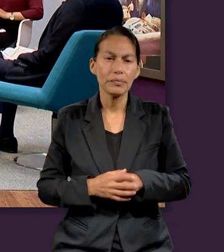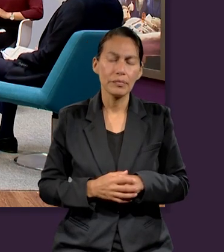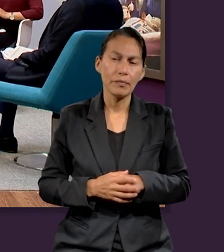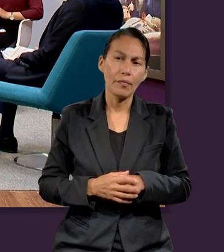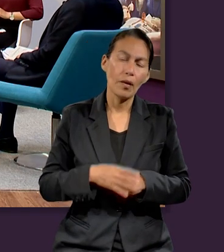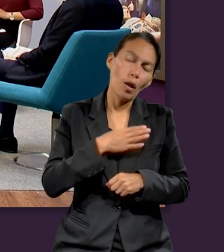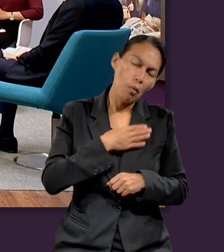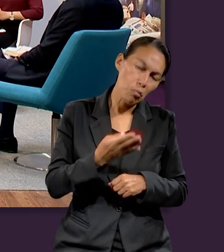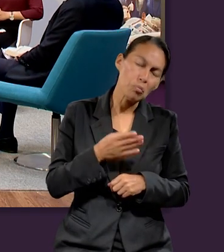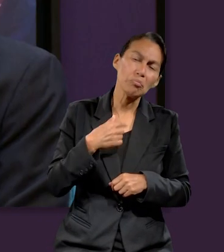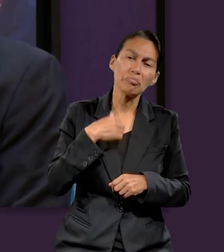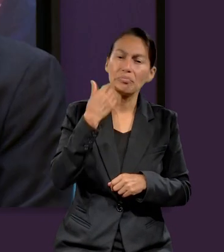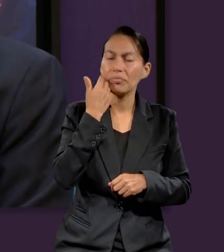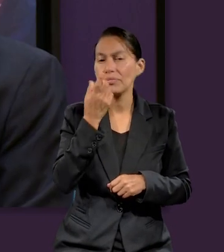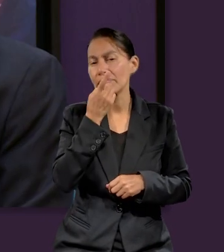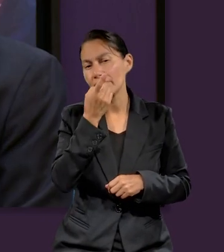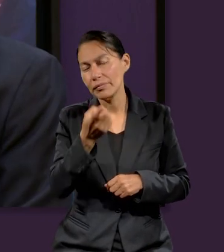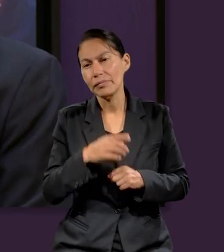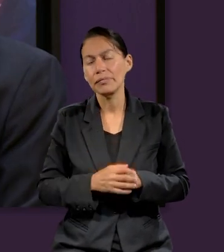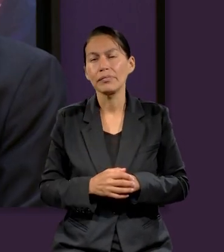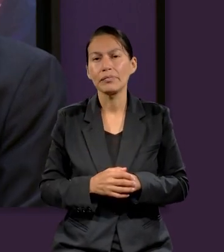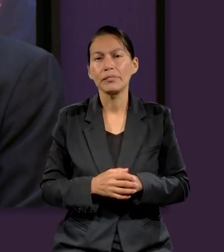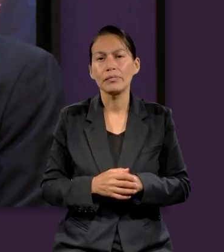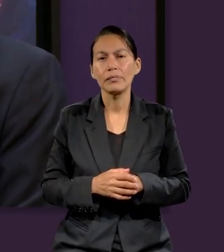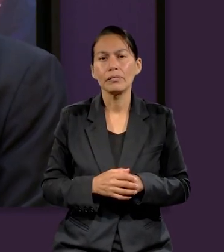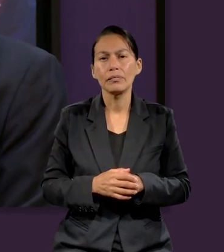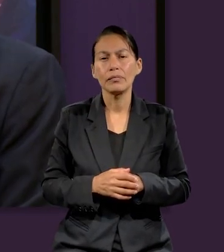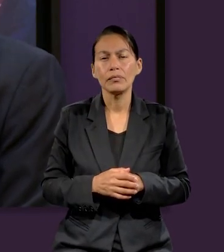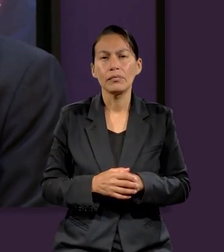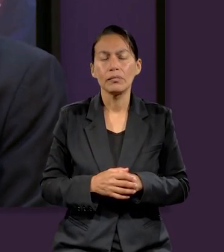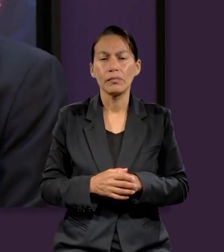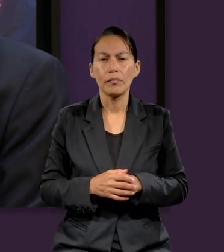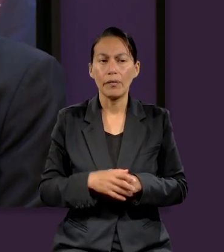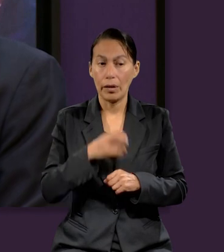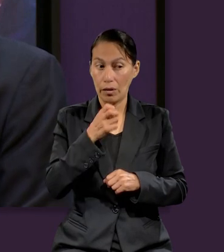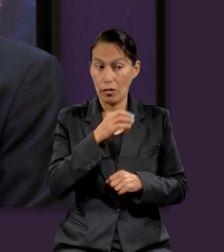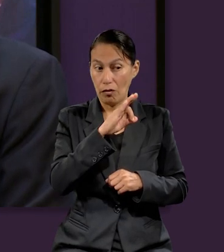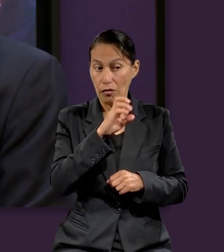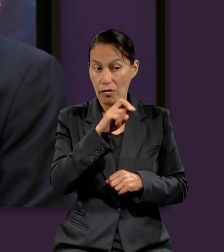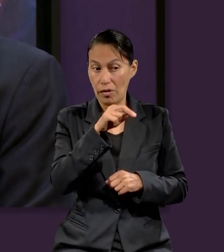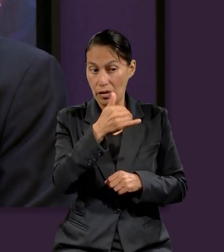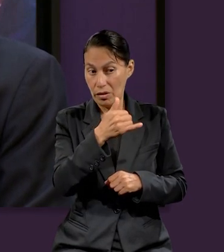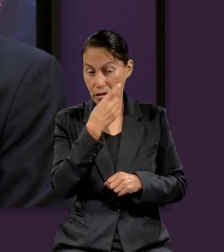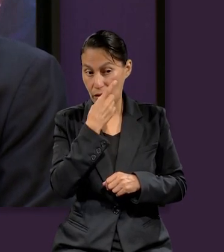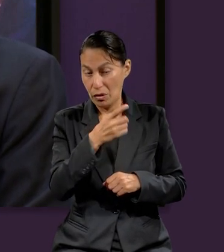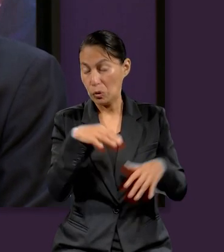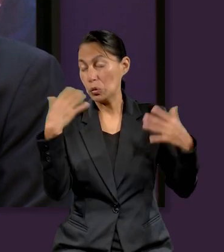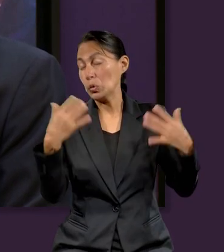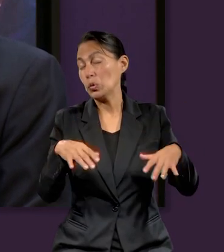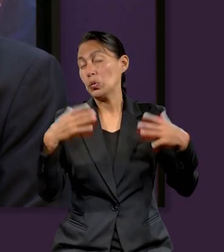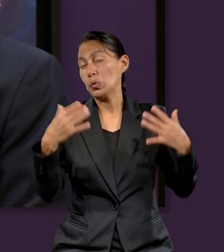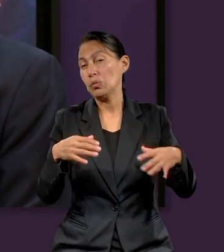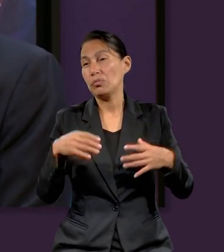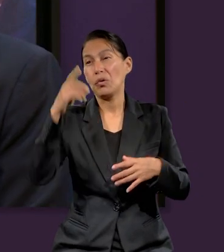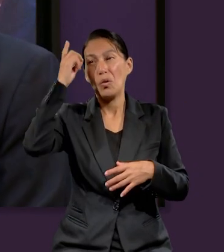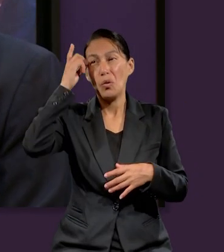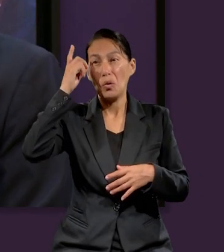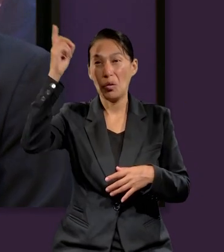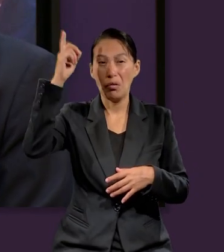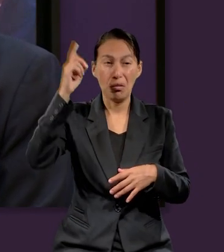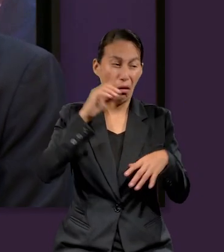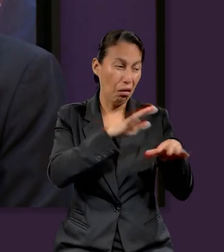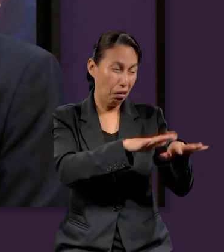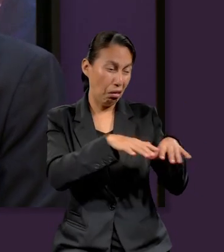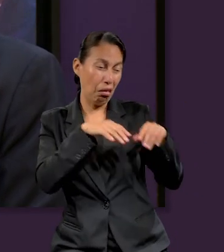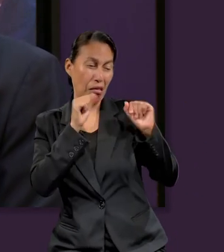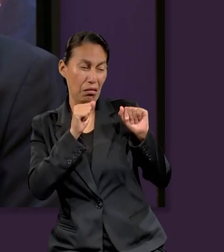Bueno, yo, Pastor, quisiera comentar que es algo impresionante sobre lo que acaba de decir Fanny. Cómo ver que un Dios que no nos abandonó